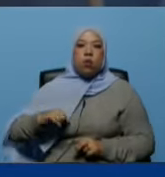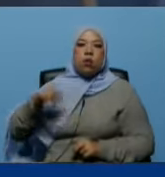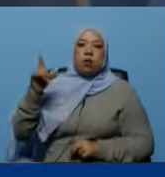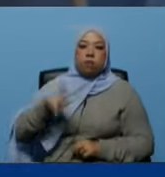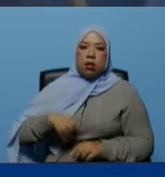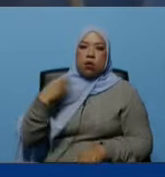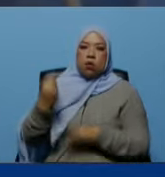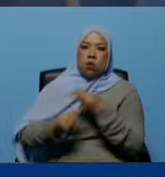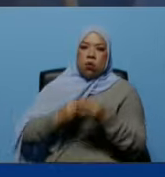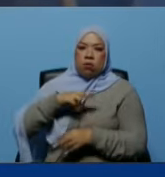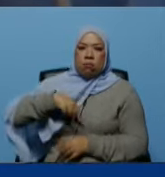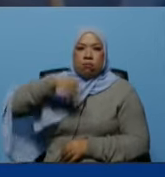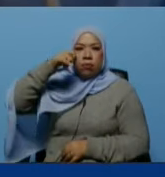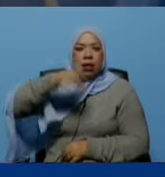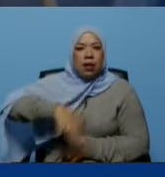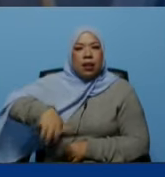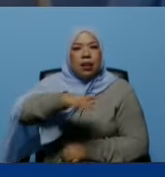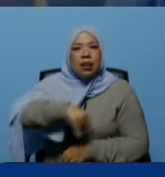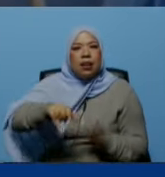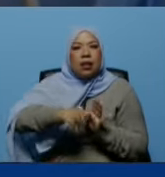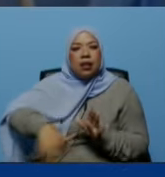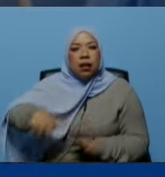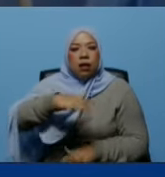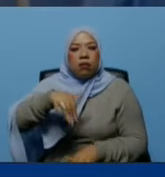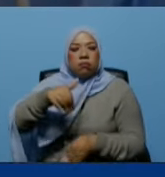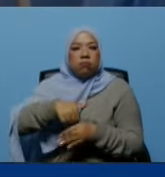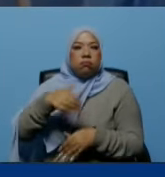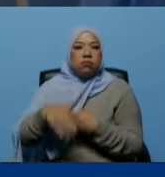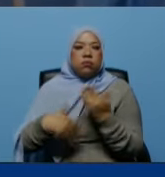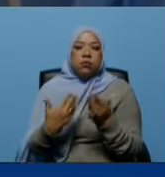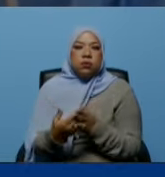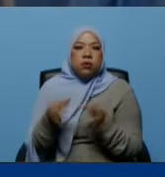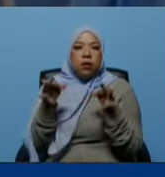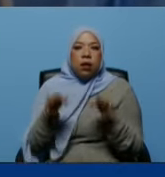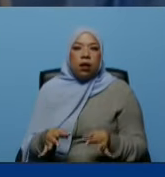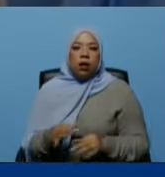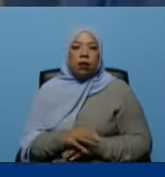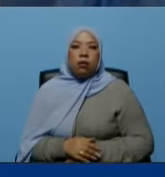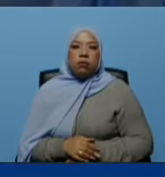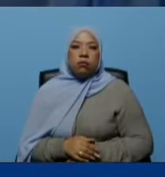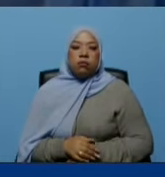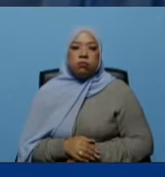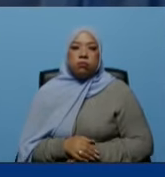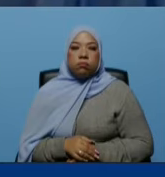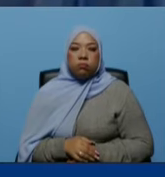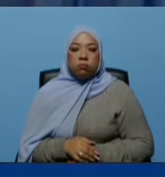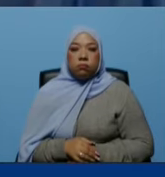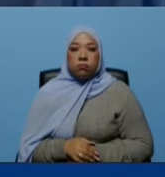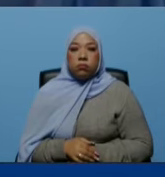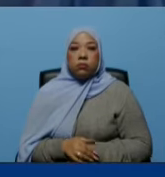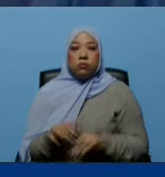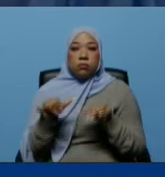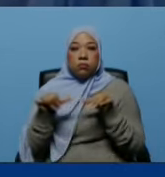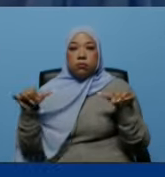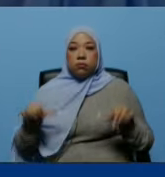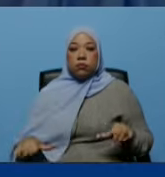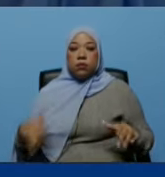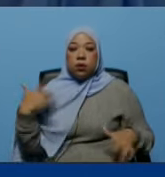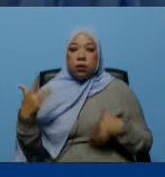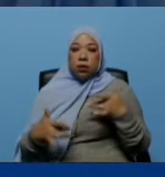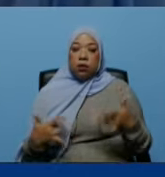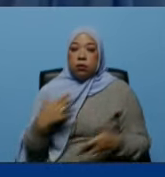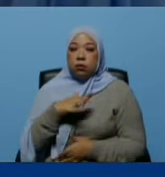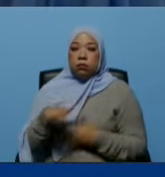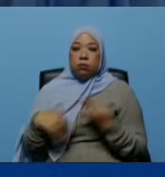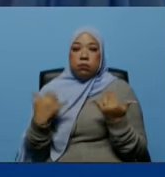para nuestro pueblo y donde este espacio está 100% rehabilitado en materia de infraestructura bueno climatización